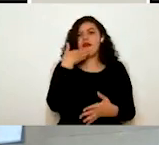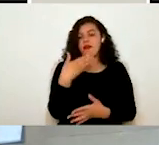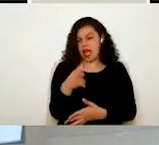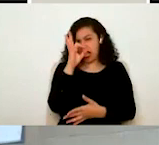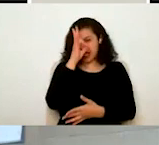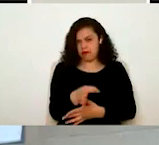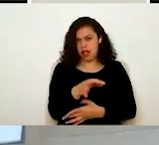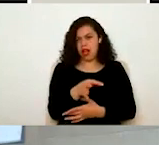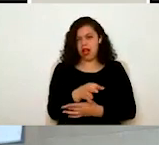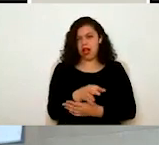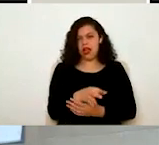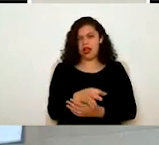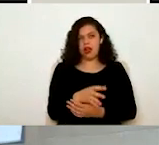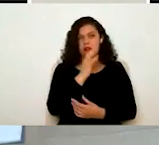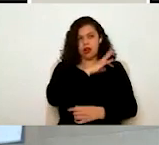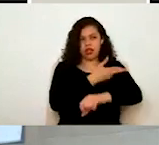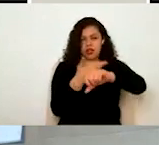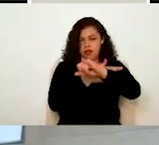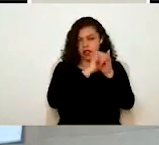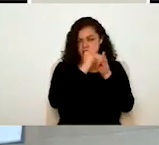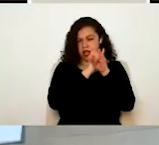pues lo van a poder ver en trámite digital, ¿no?